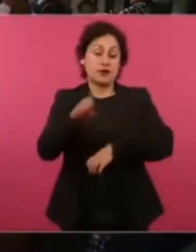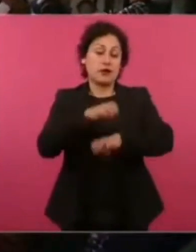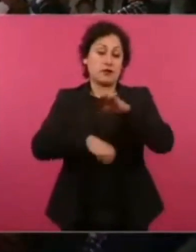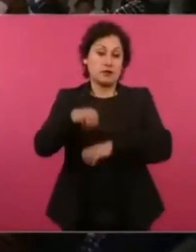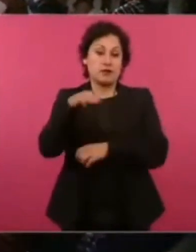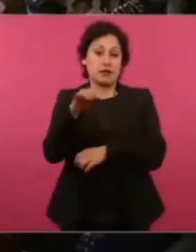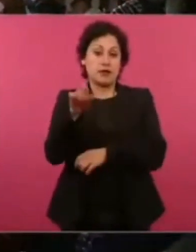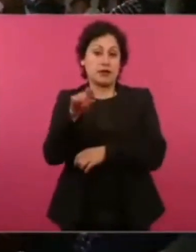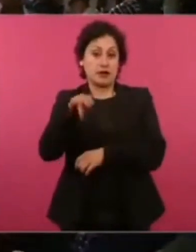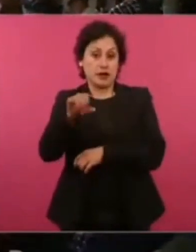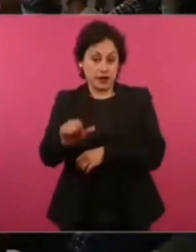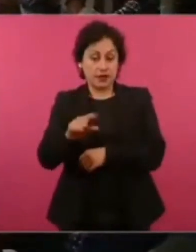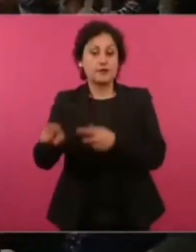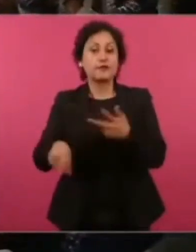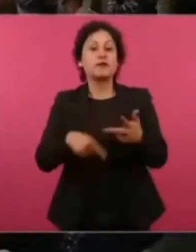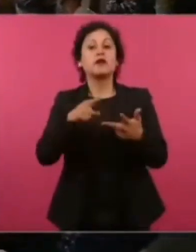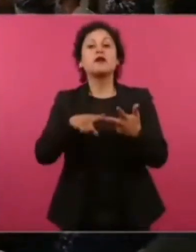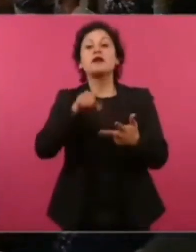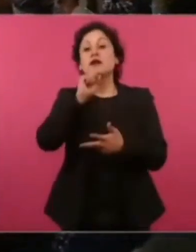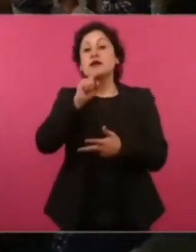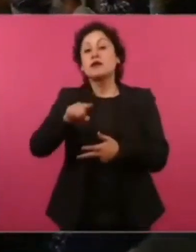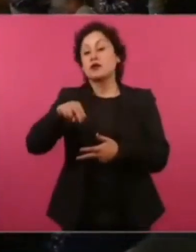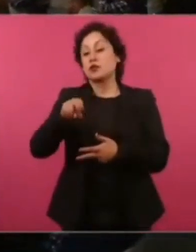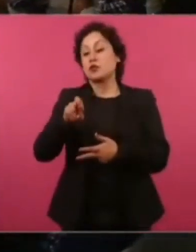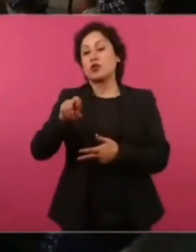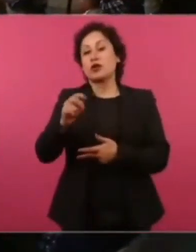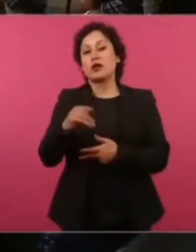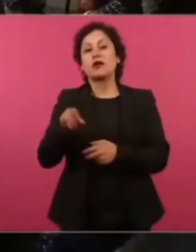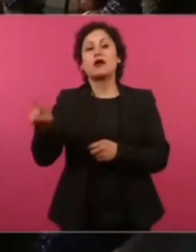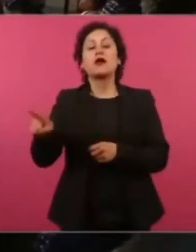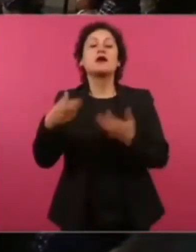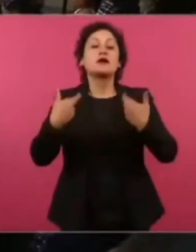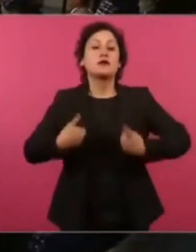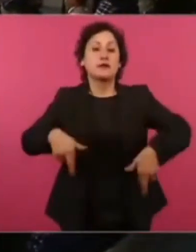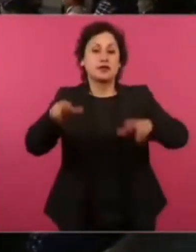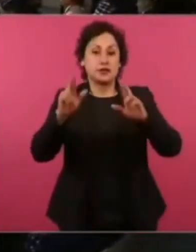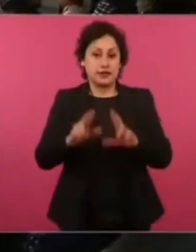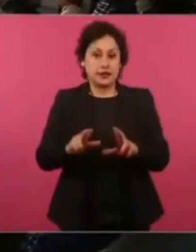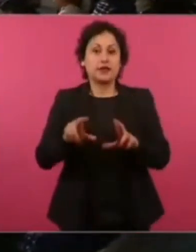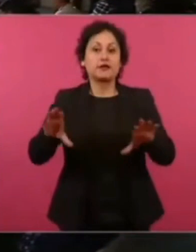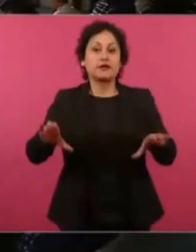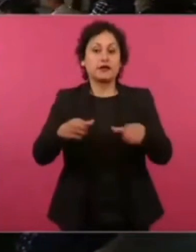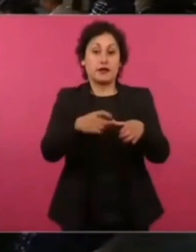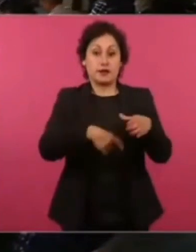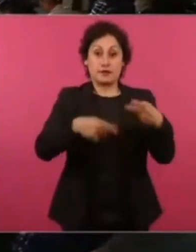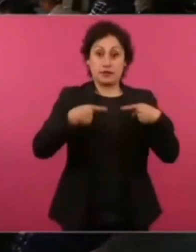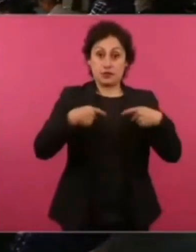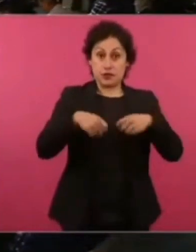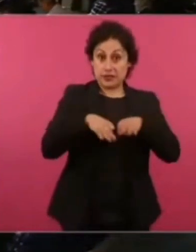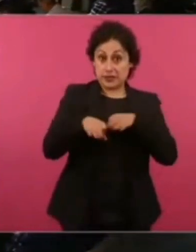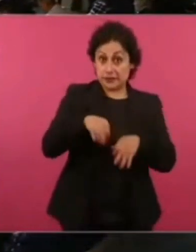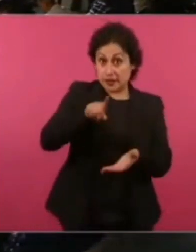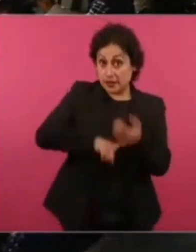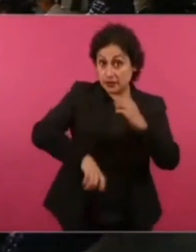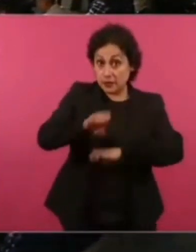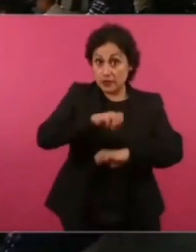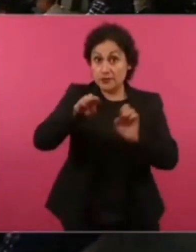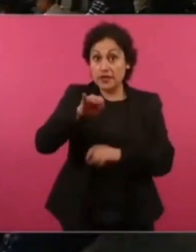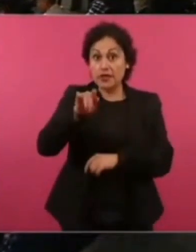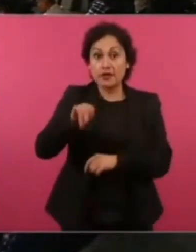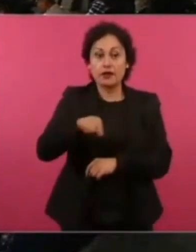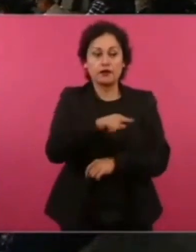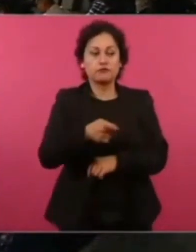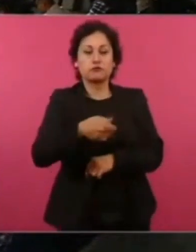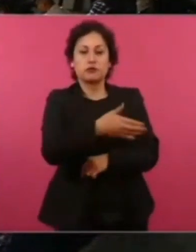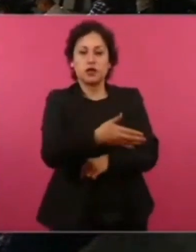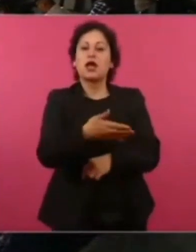Noriega, representante de la Asociación de Empleados de Confianza. Les damos la bienvenida a este